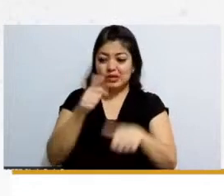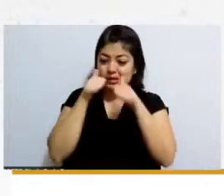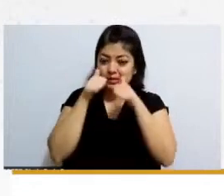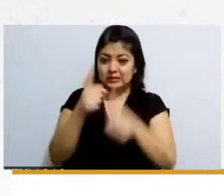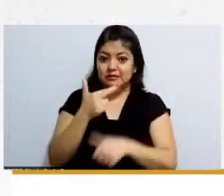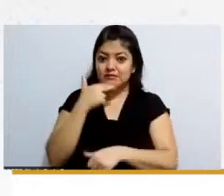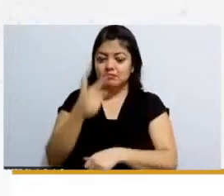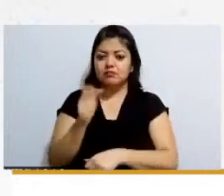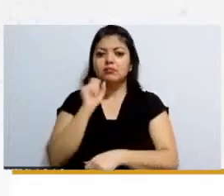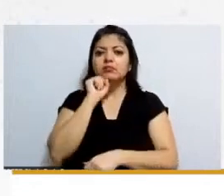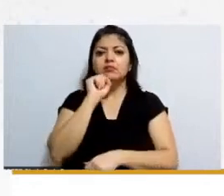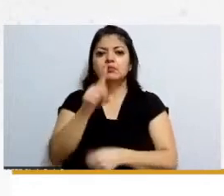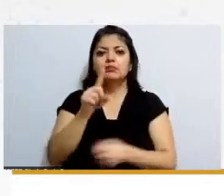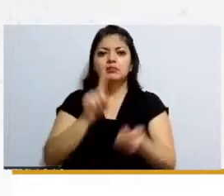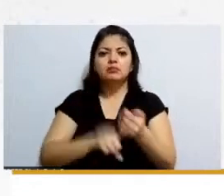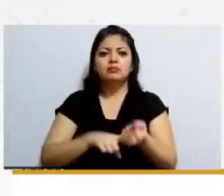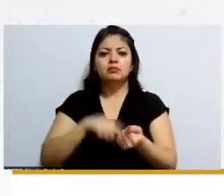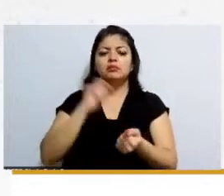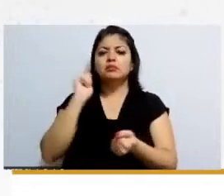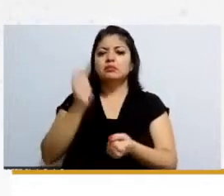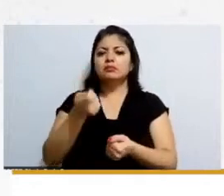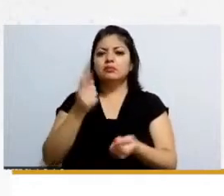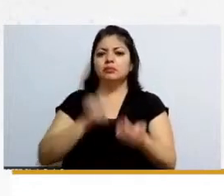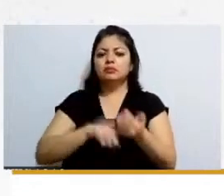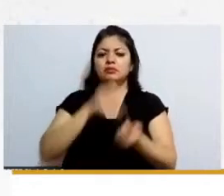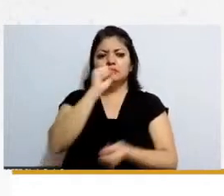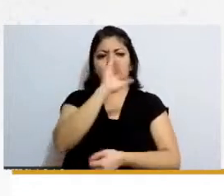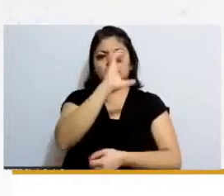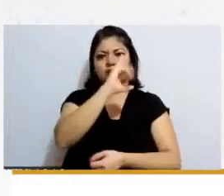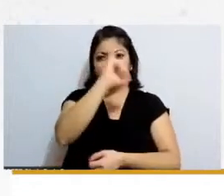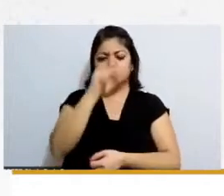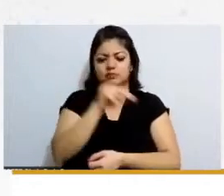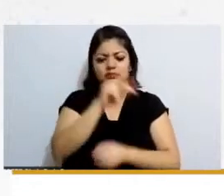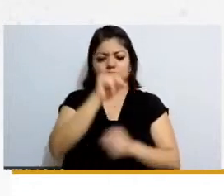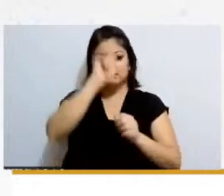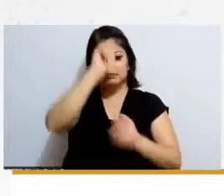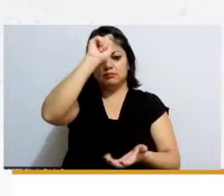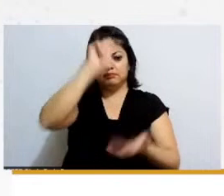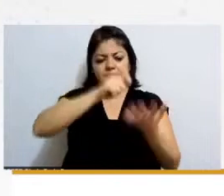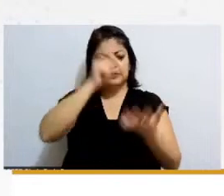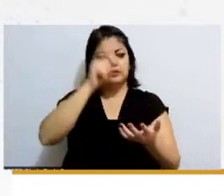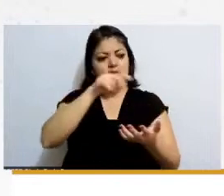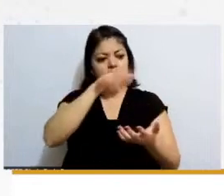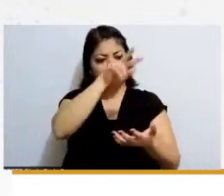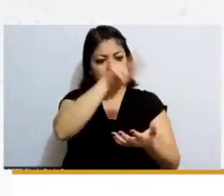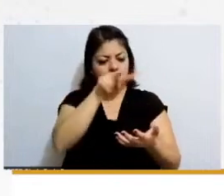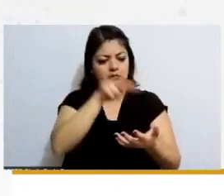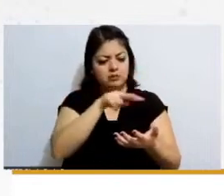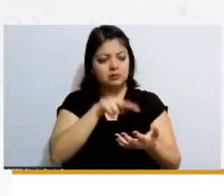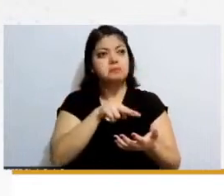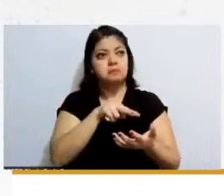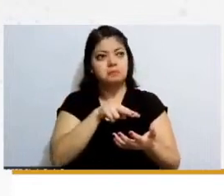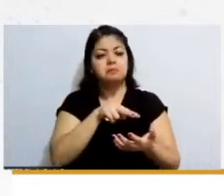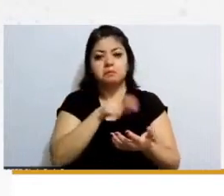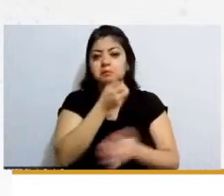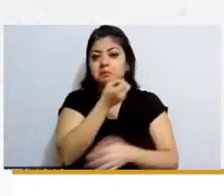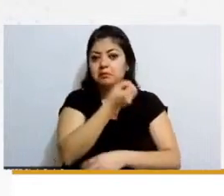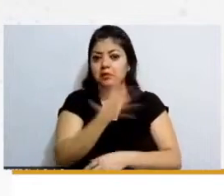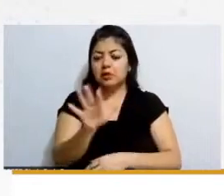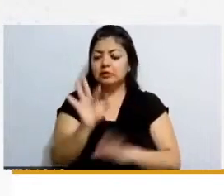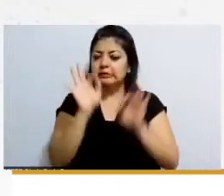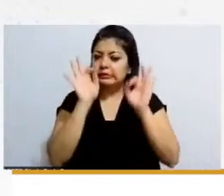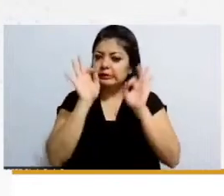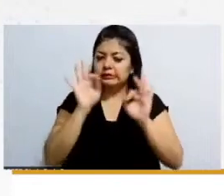las resoluciones que emite la la suprema corte muy algunas muy atinadas